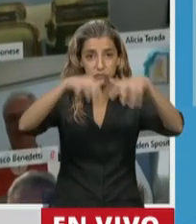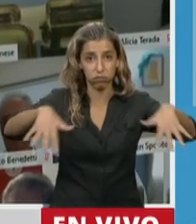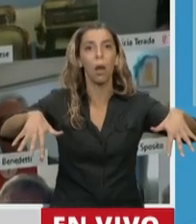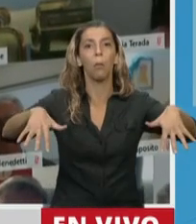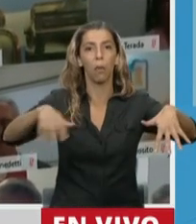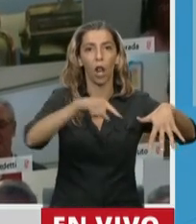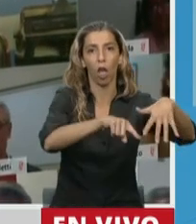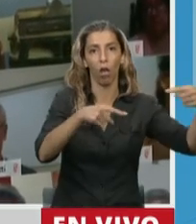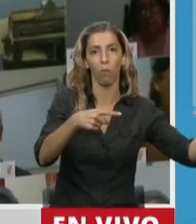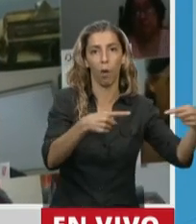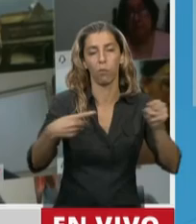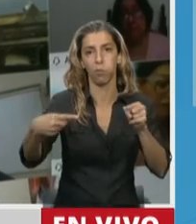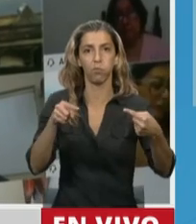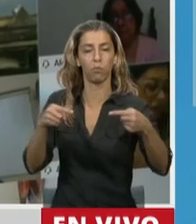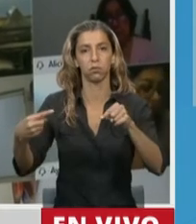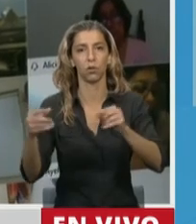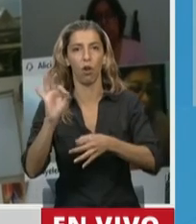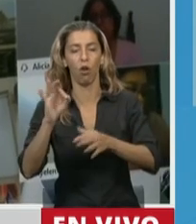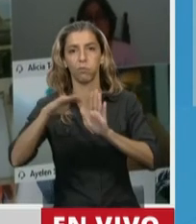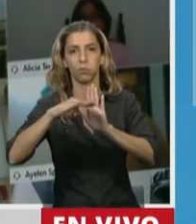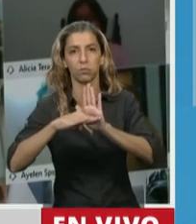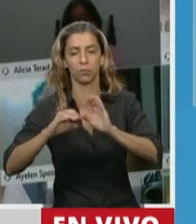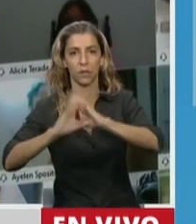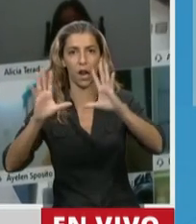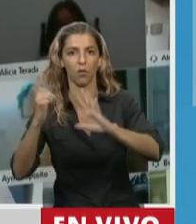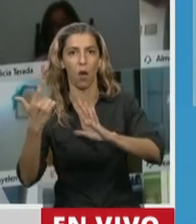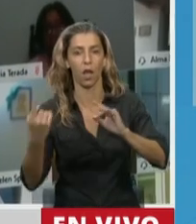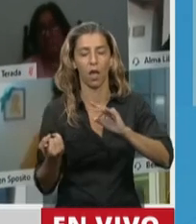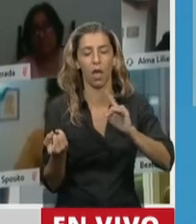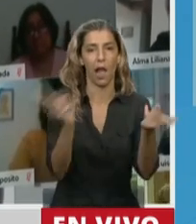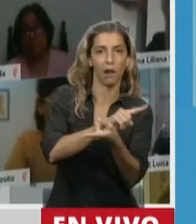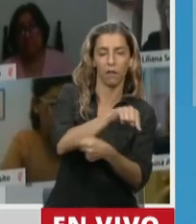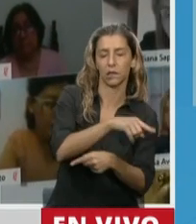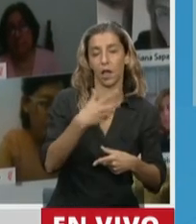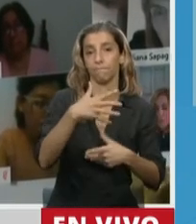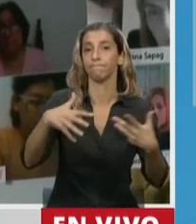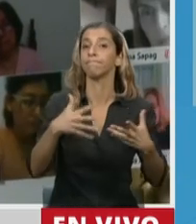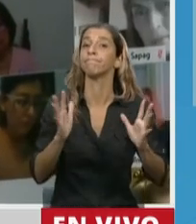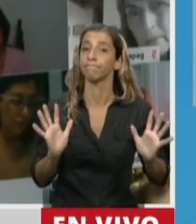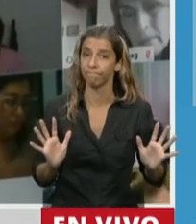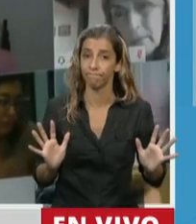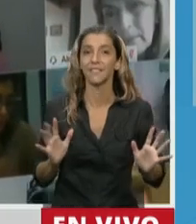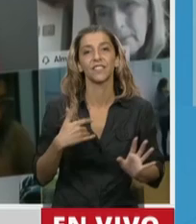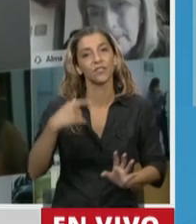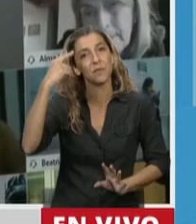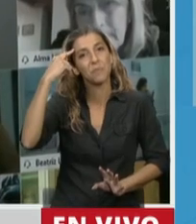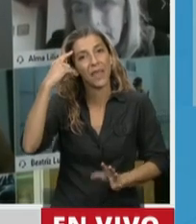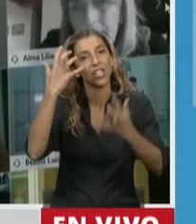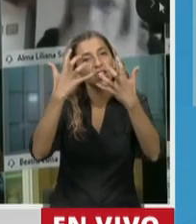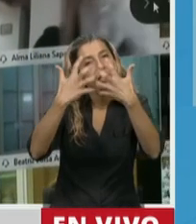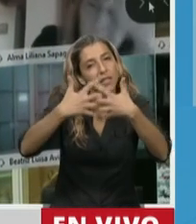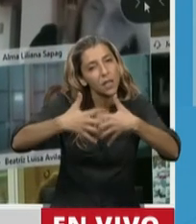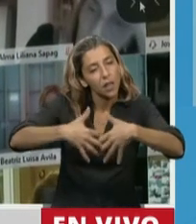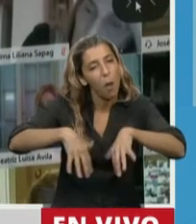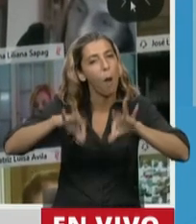pendiente y creo, finalmente, lo digo y quiero terminar